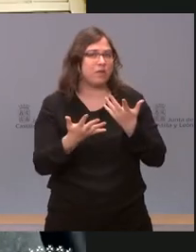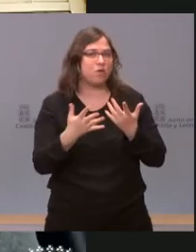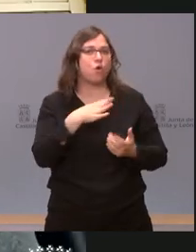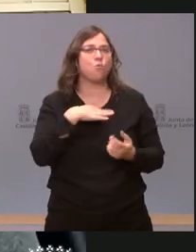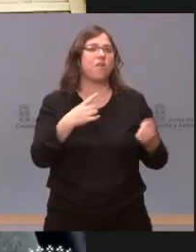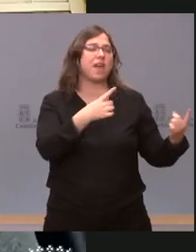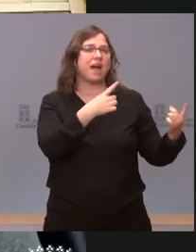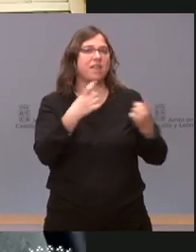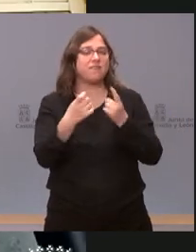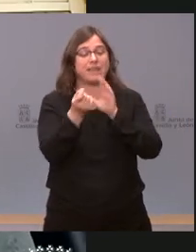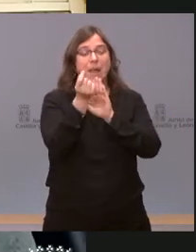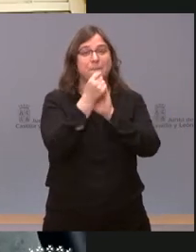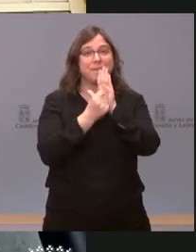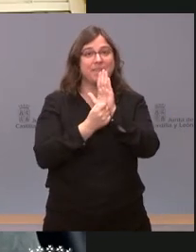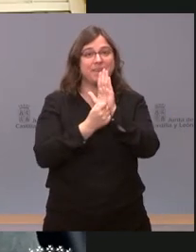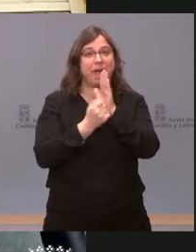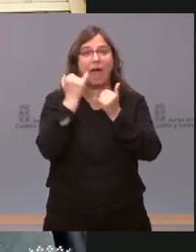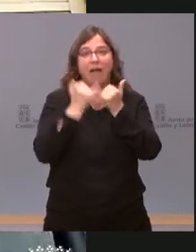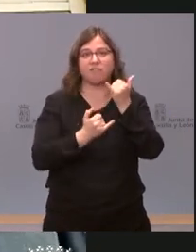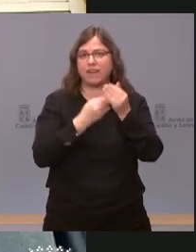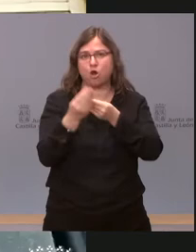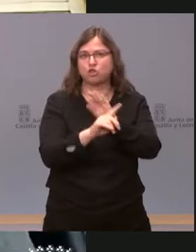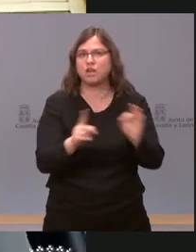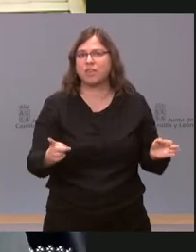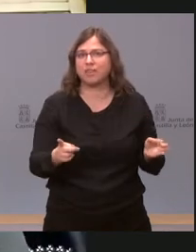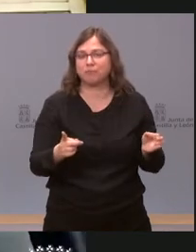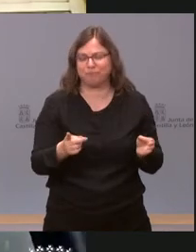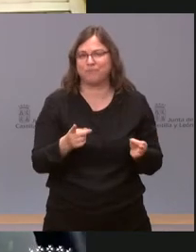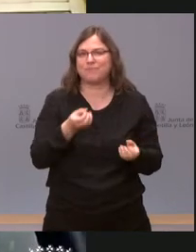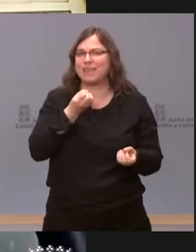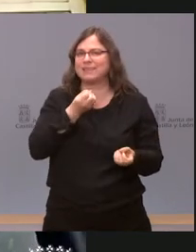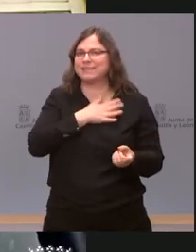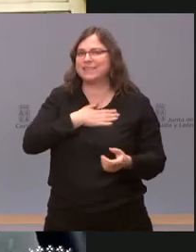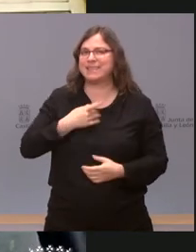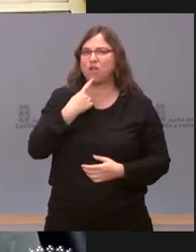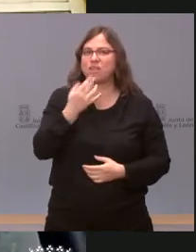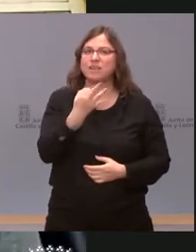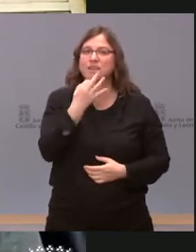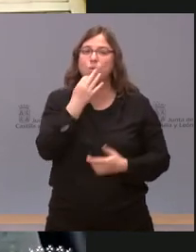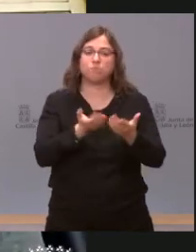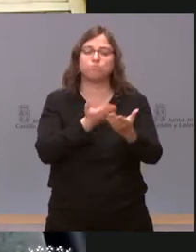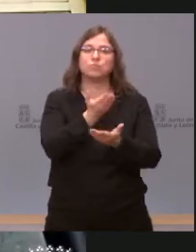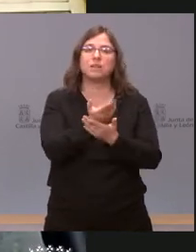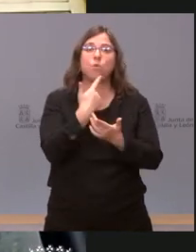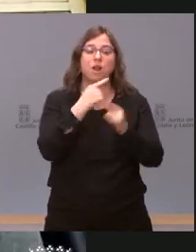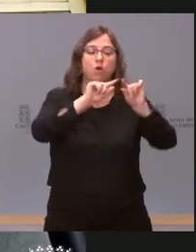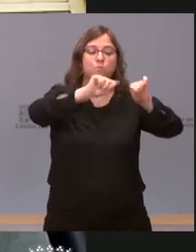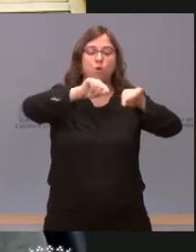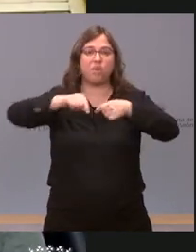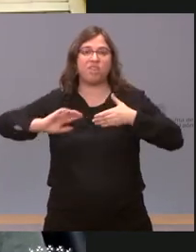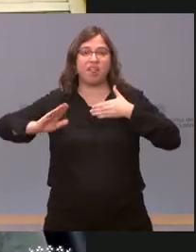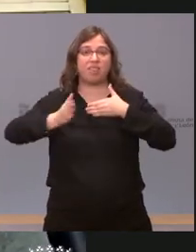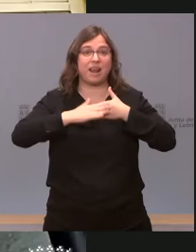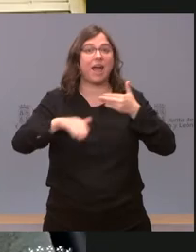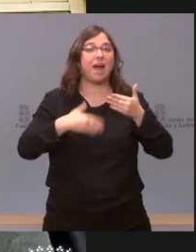de unas medidas que parece que no van a tomar. Y me refiero también al planteamiento de cierre provincial que la propia